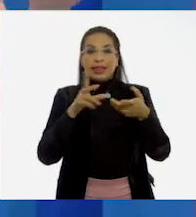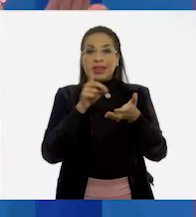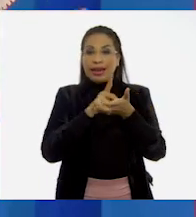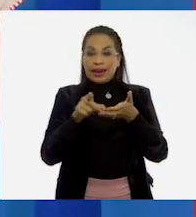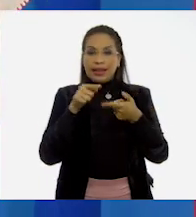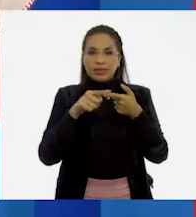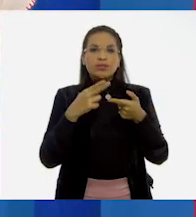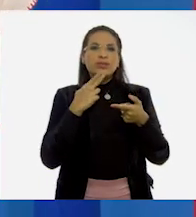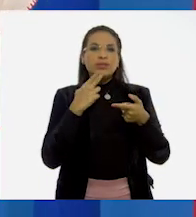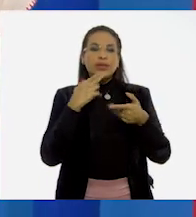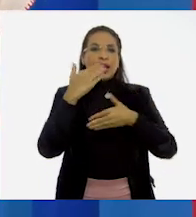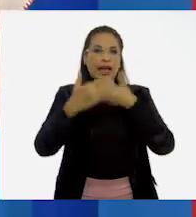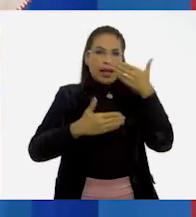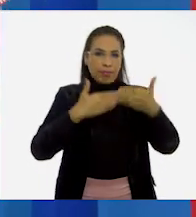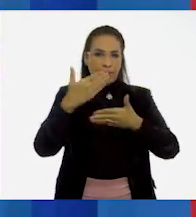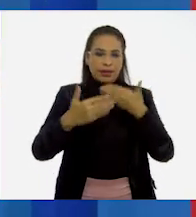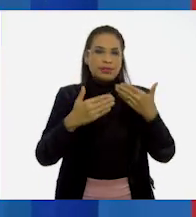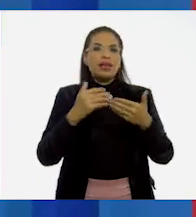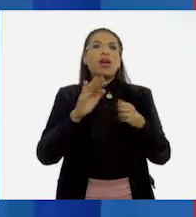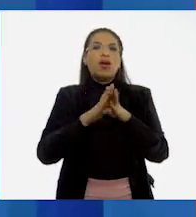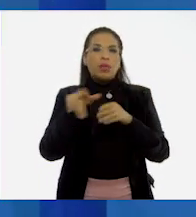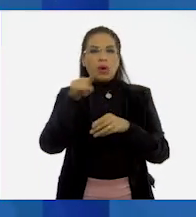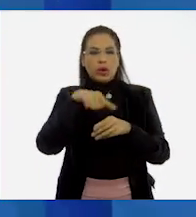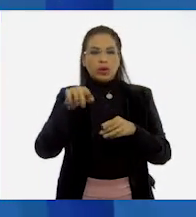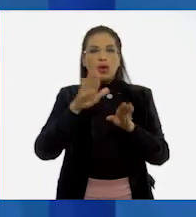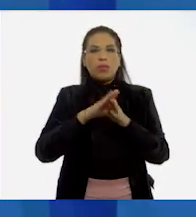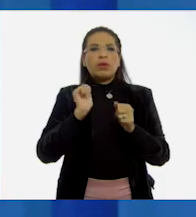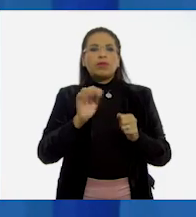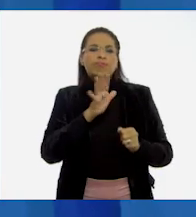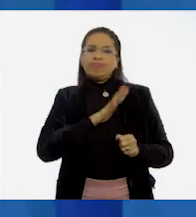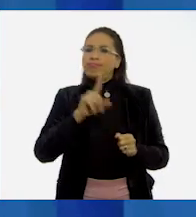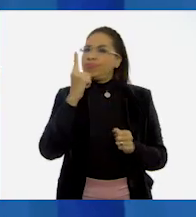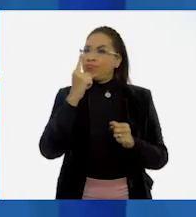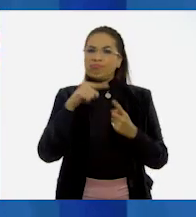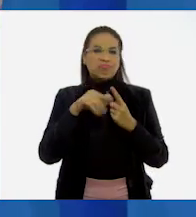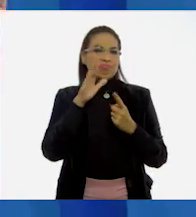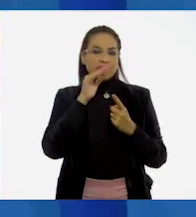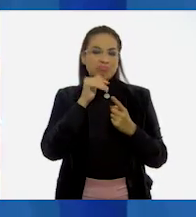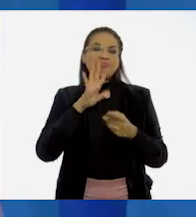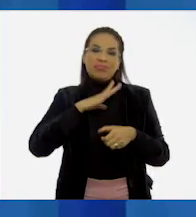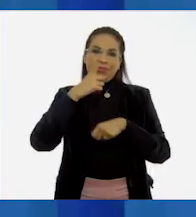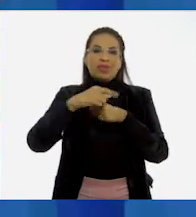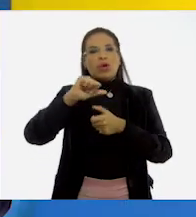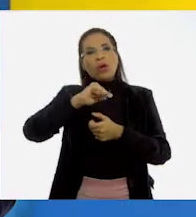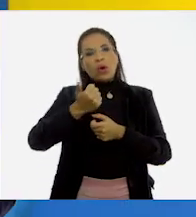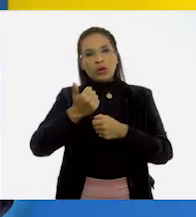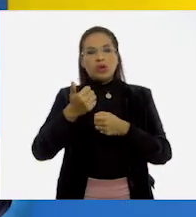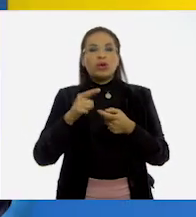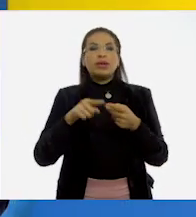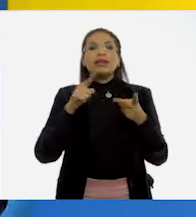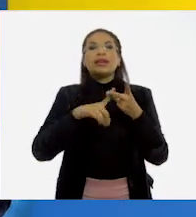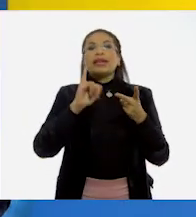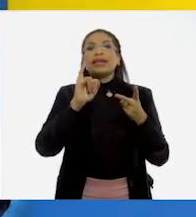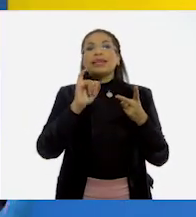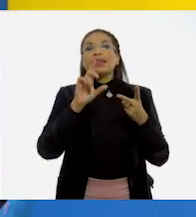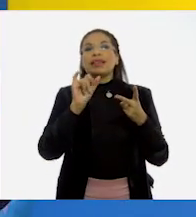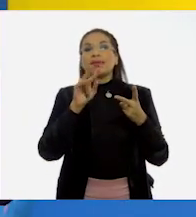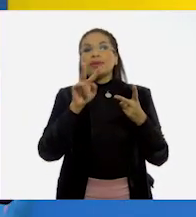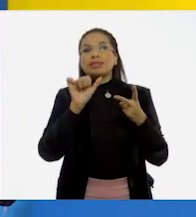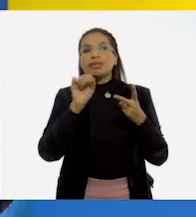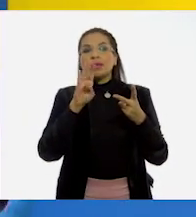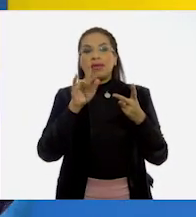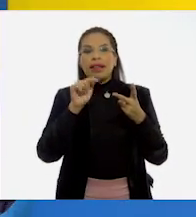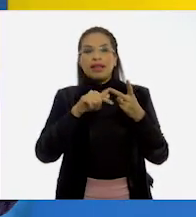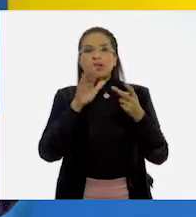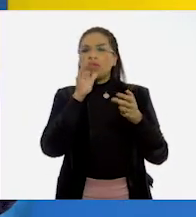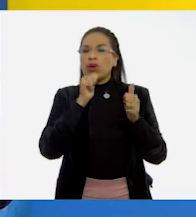facilita el avance de los demás, así como la negación de uno afecta a los demás. Indivisibles significa que